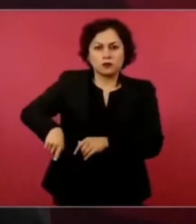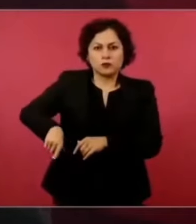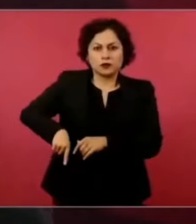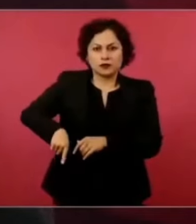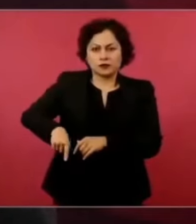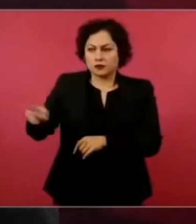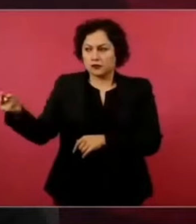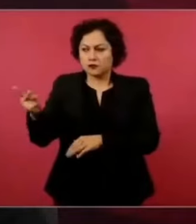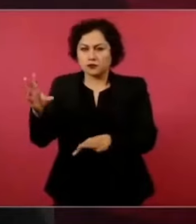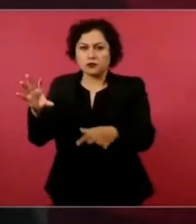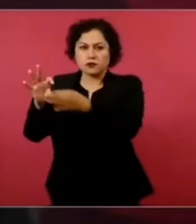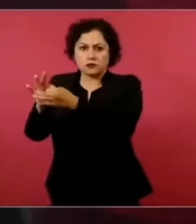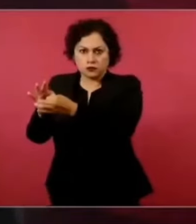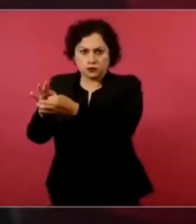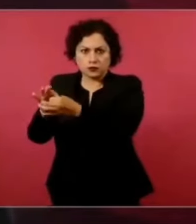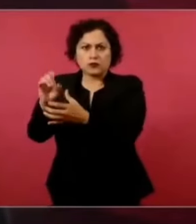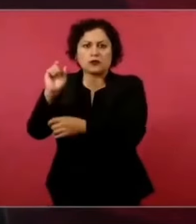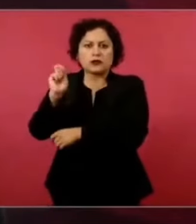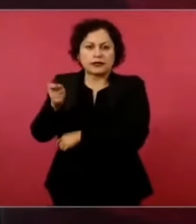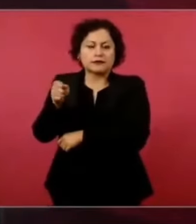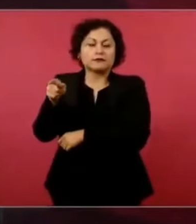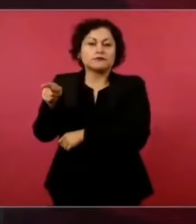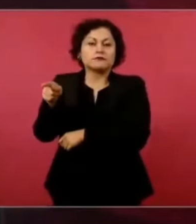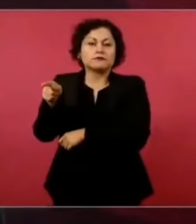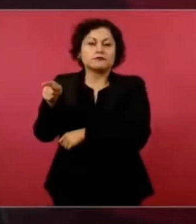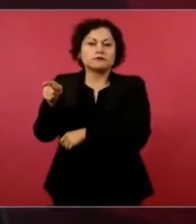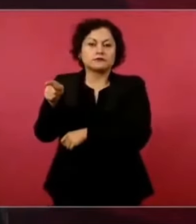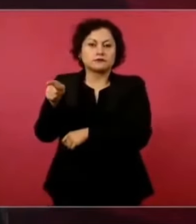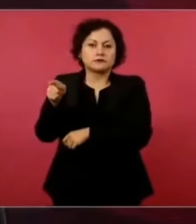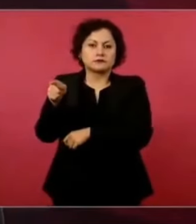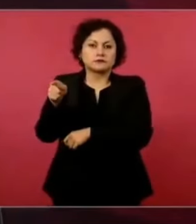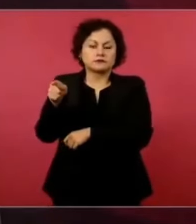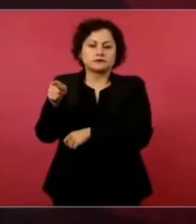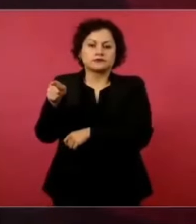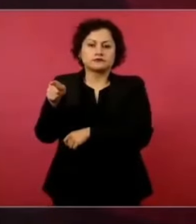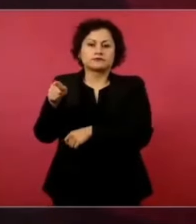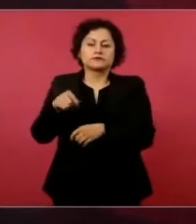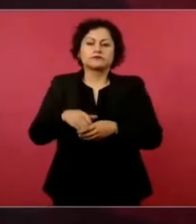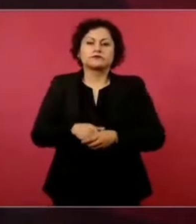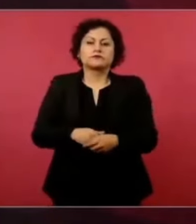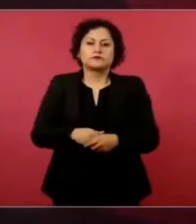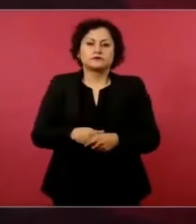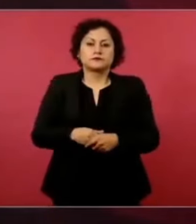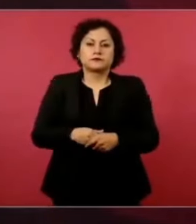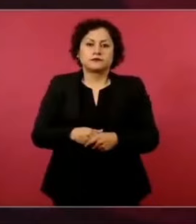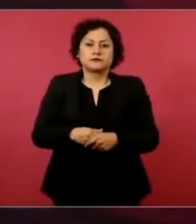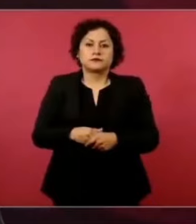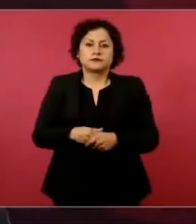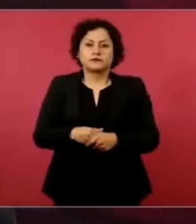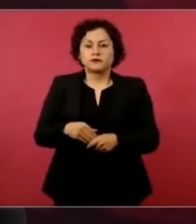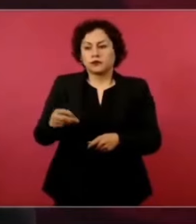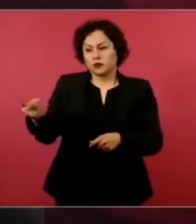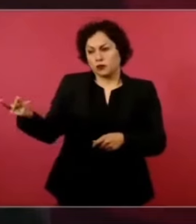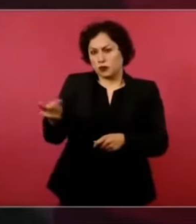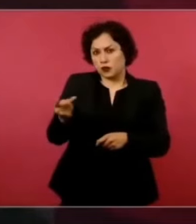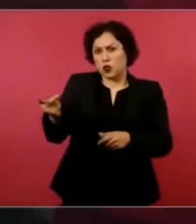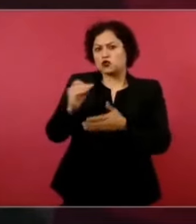públicas reciben a cambio y se factura a nombre de ellos